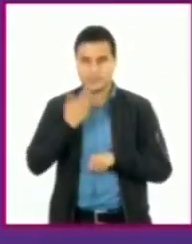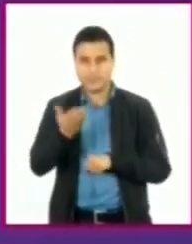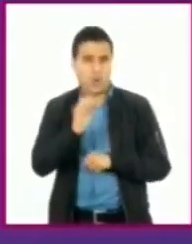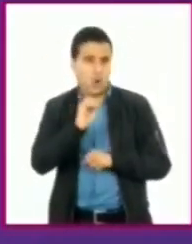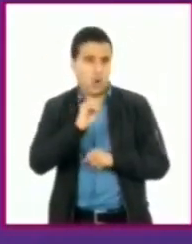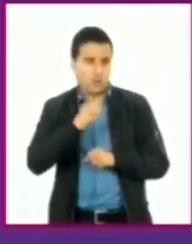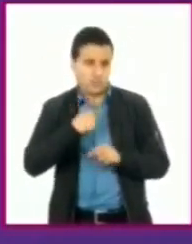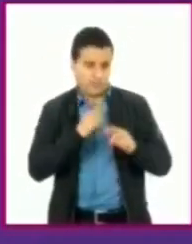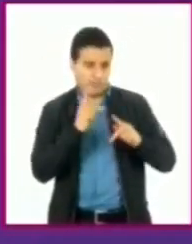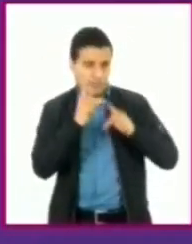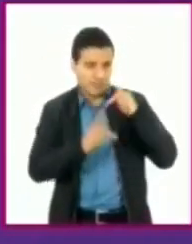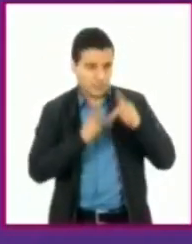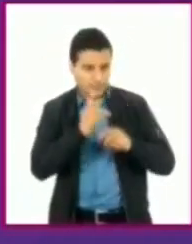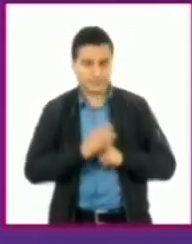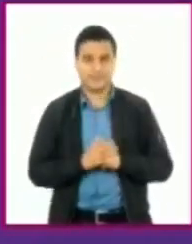míos.